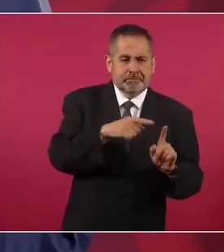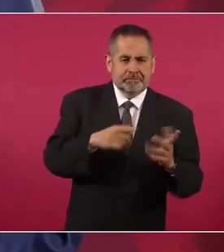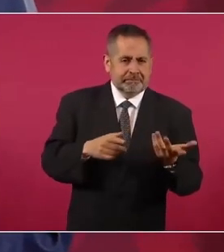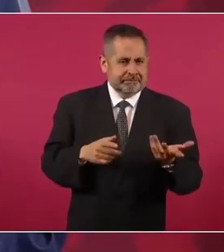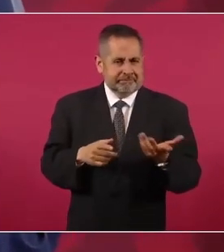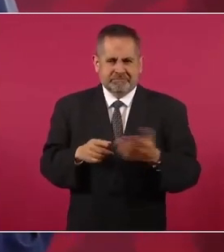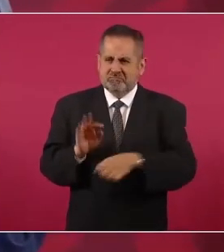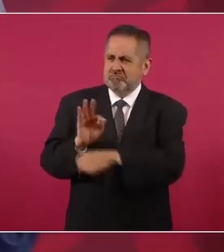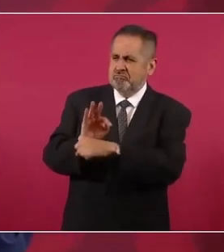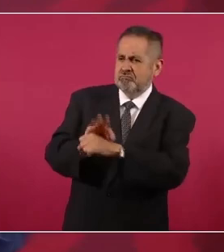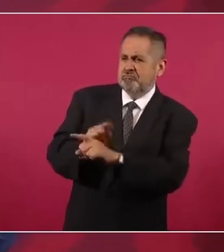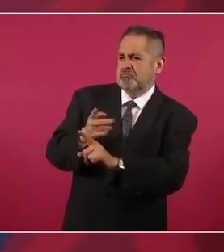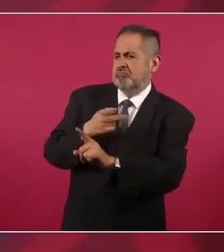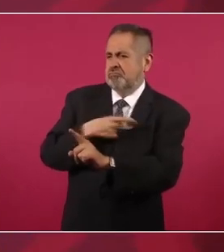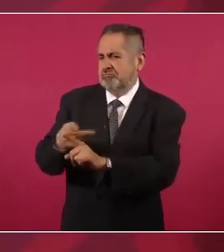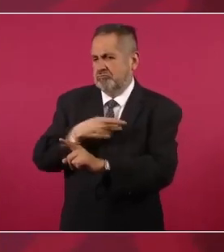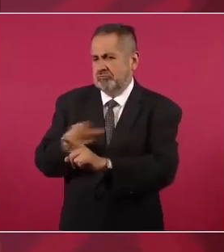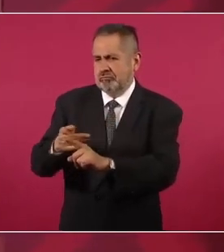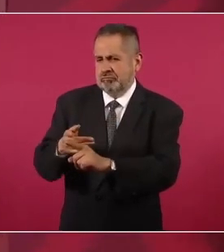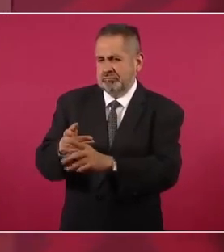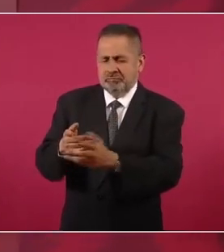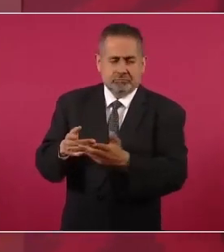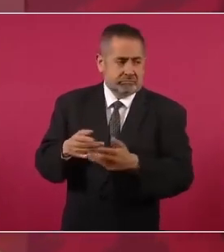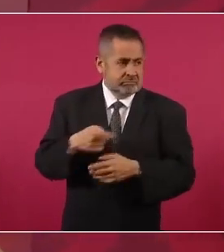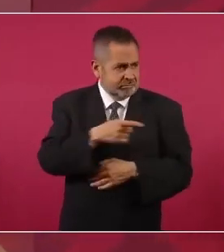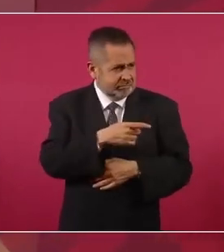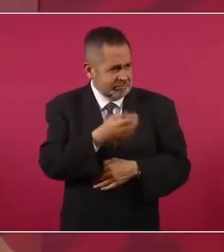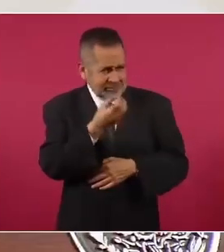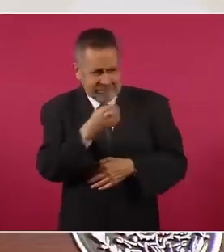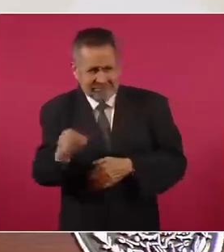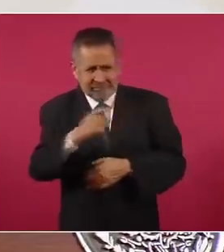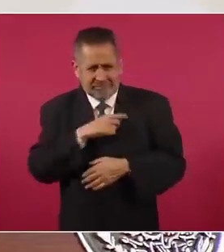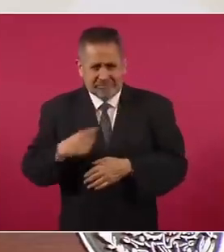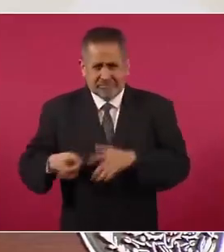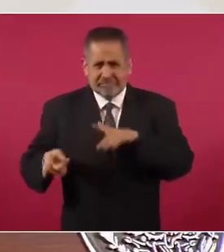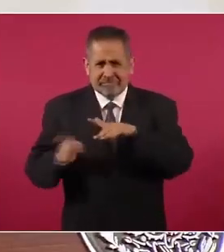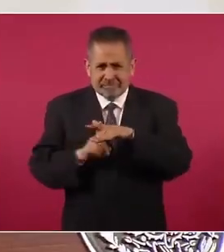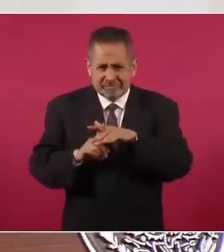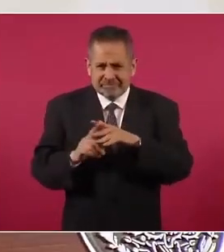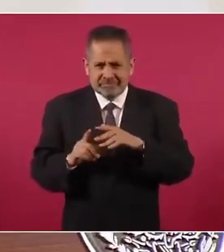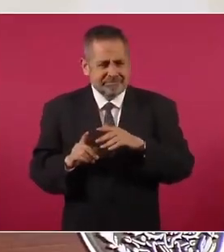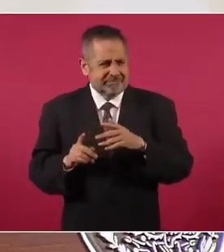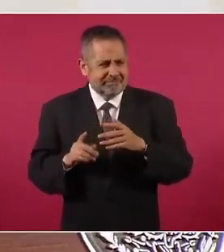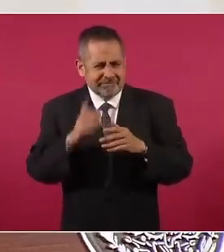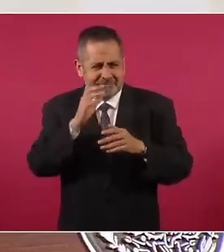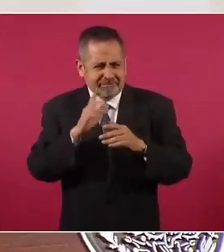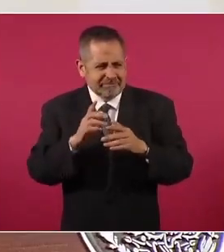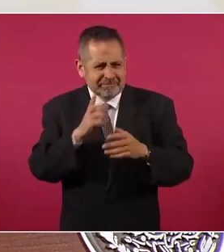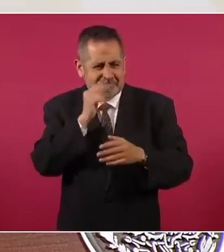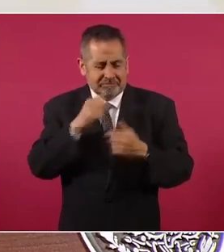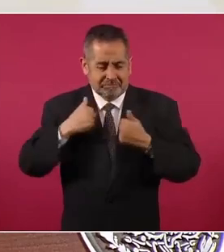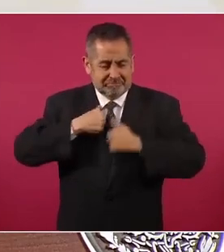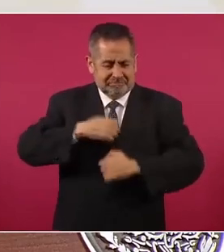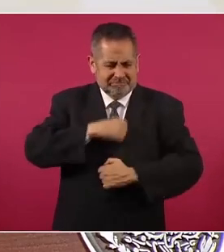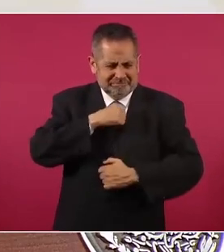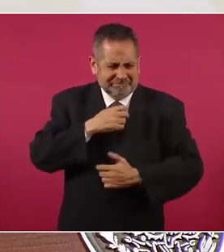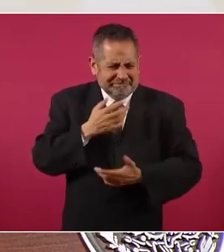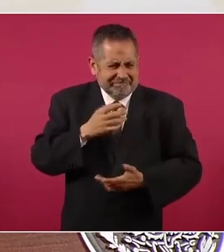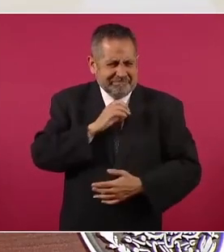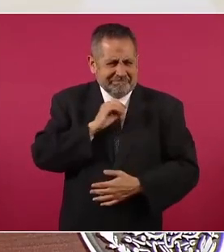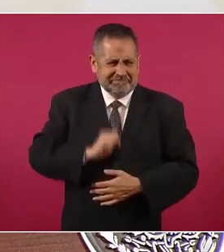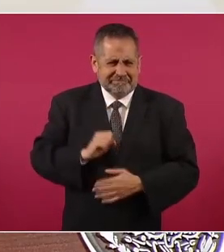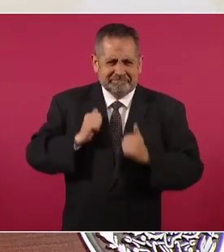sino guaraches, no se puede poner traje,